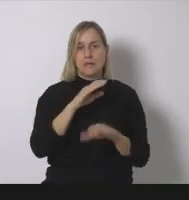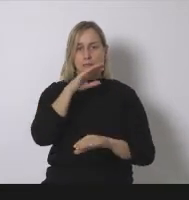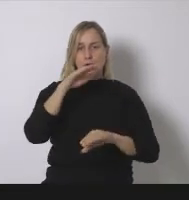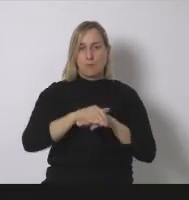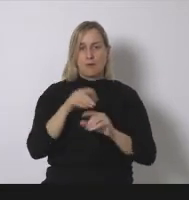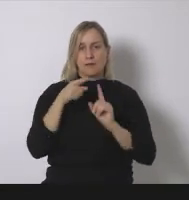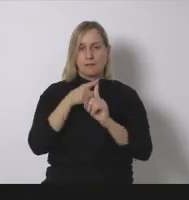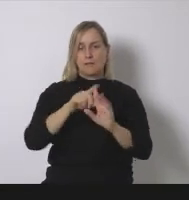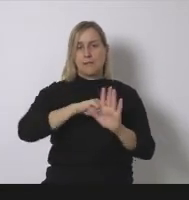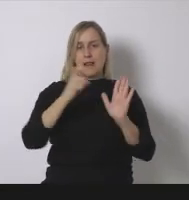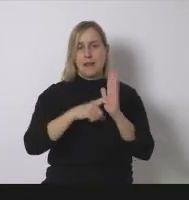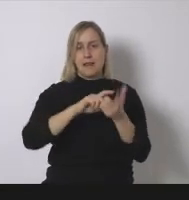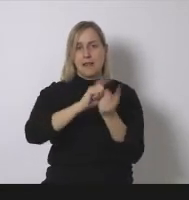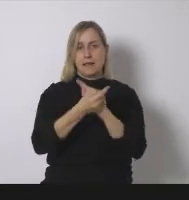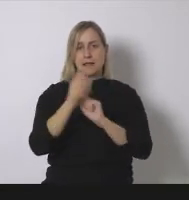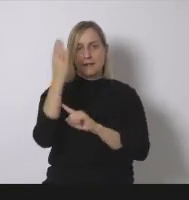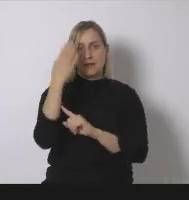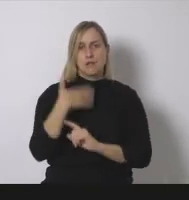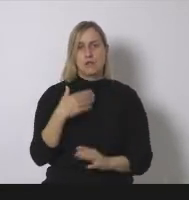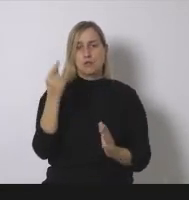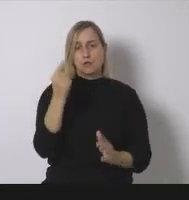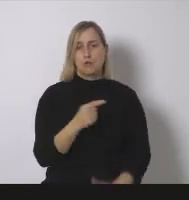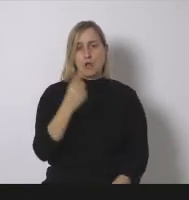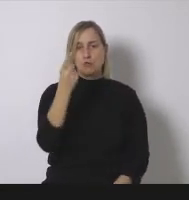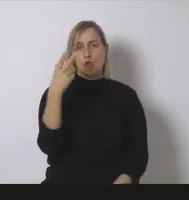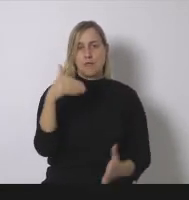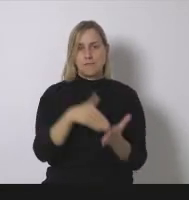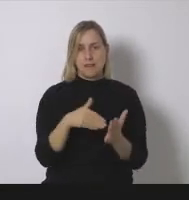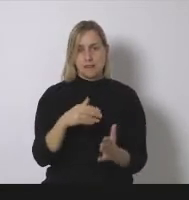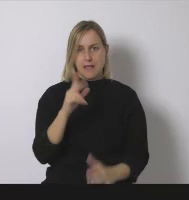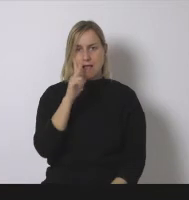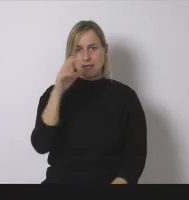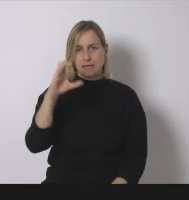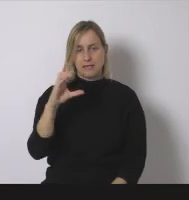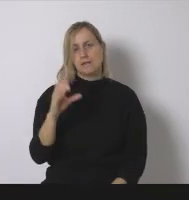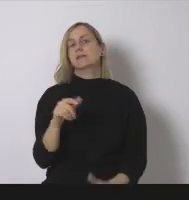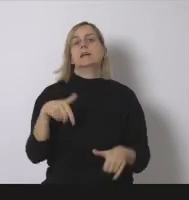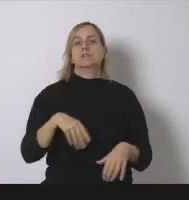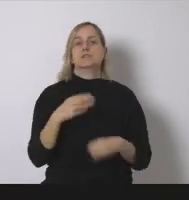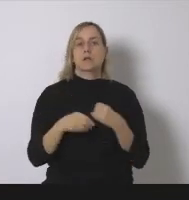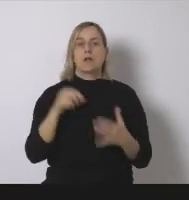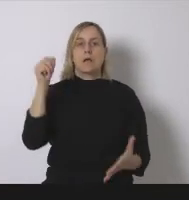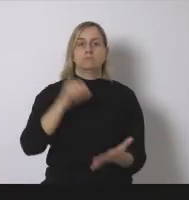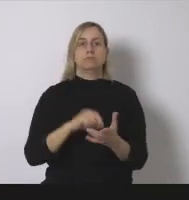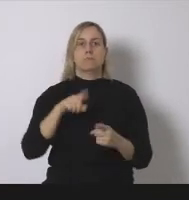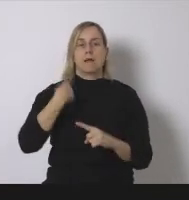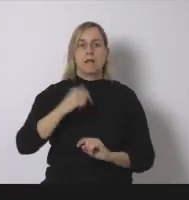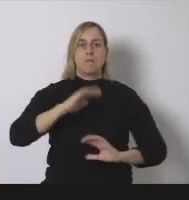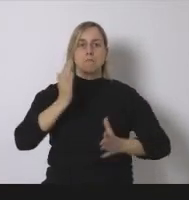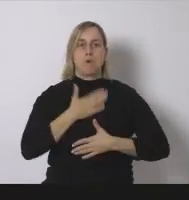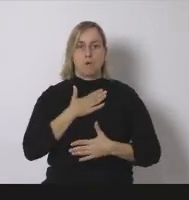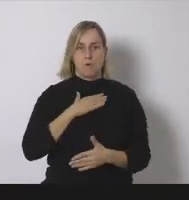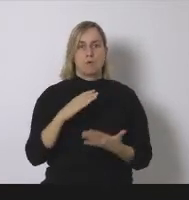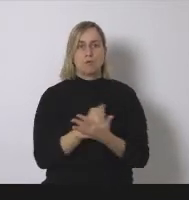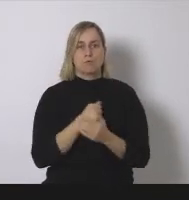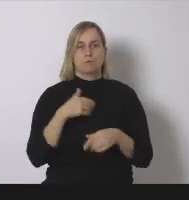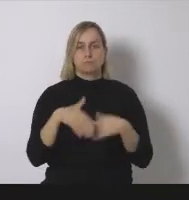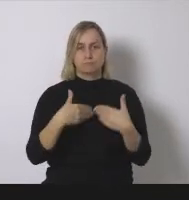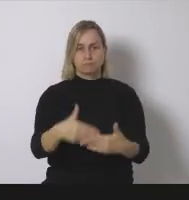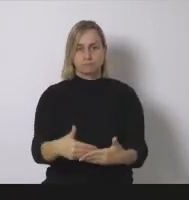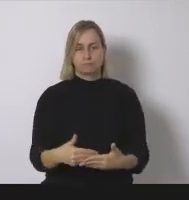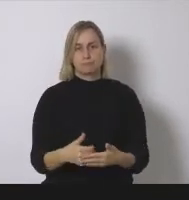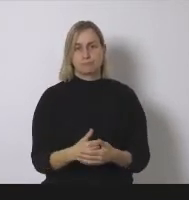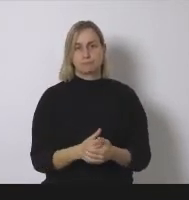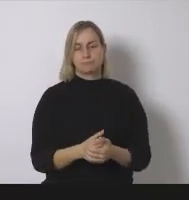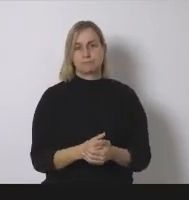obviamente esto no no se produciría así es decir no vamos a hacer toda la fotovoltaica en mitad o de